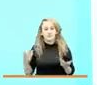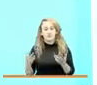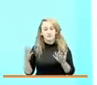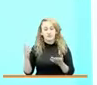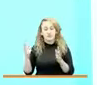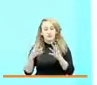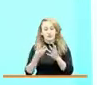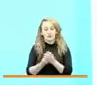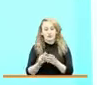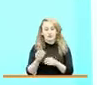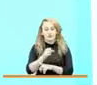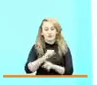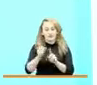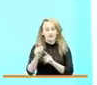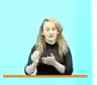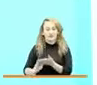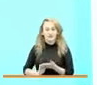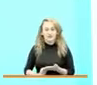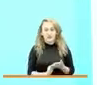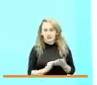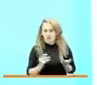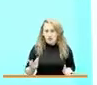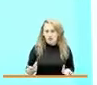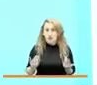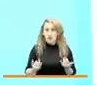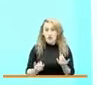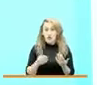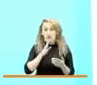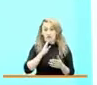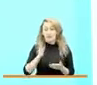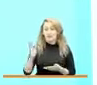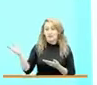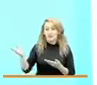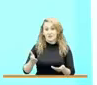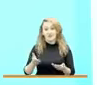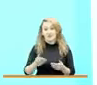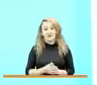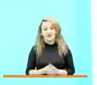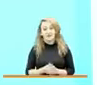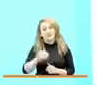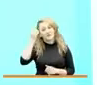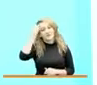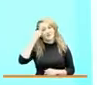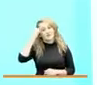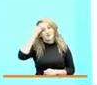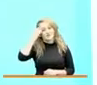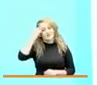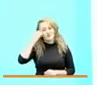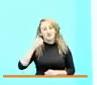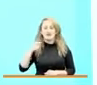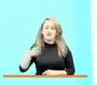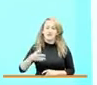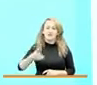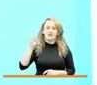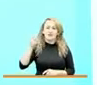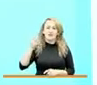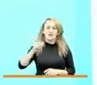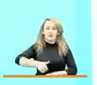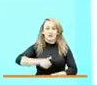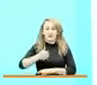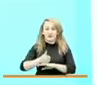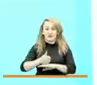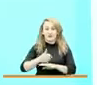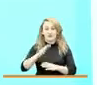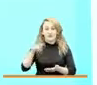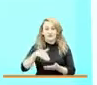inclusión social y la reconciliación. Ahora vamos a darle la bienvenida al profesor e historiador, director del